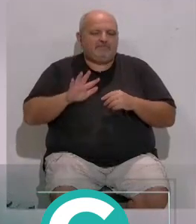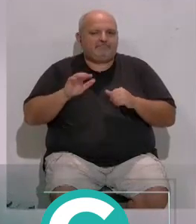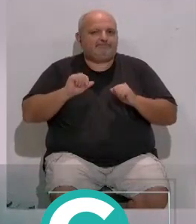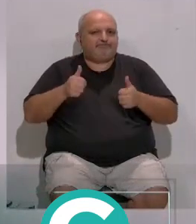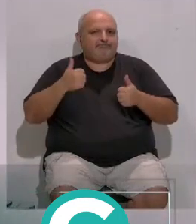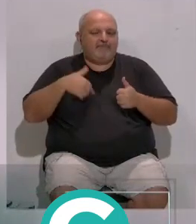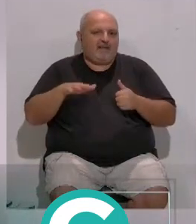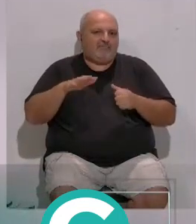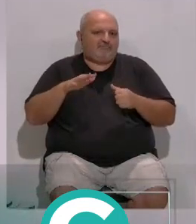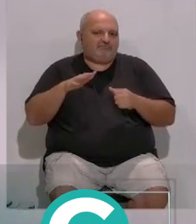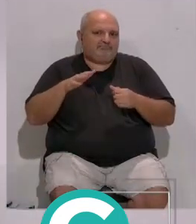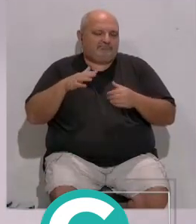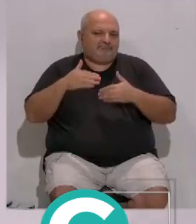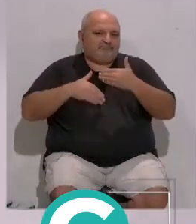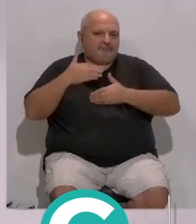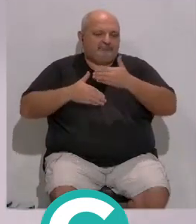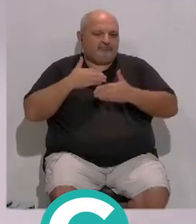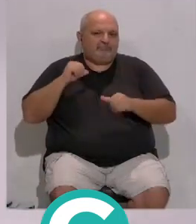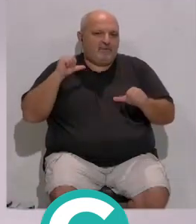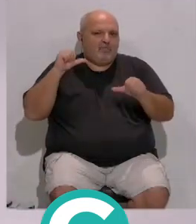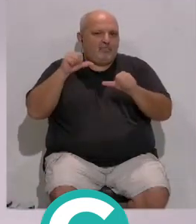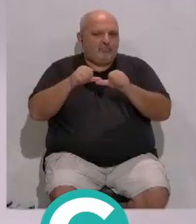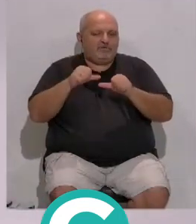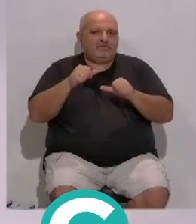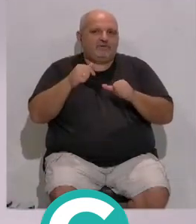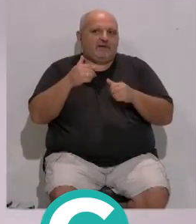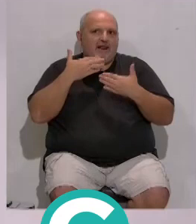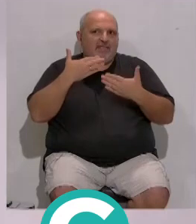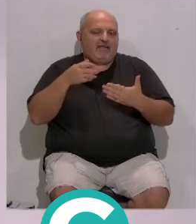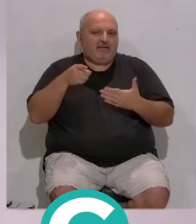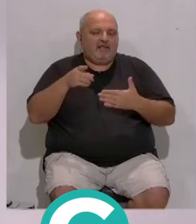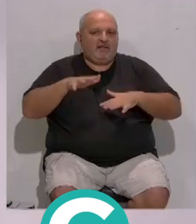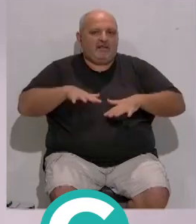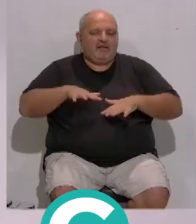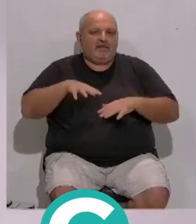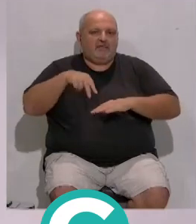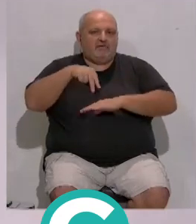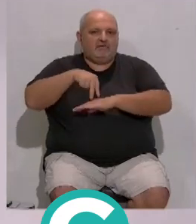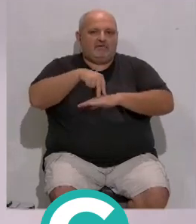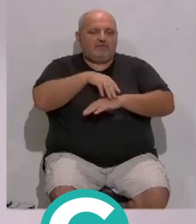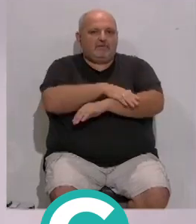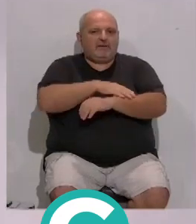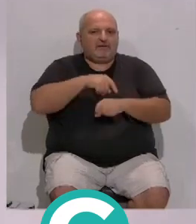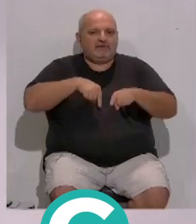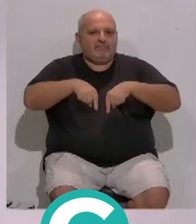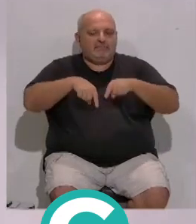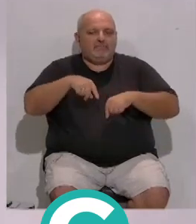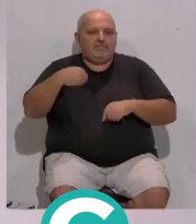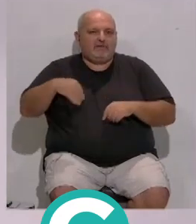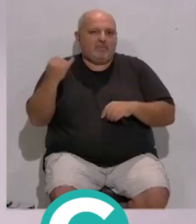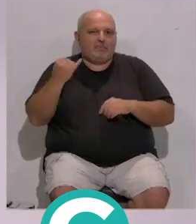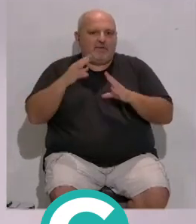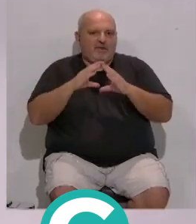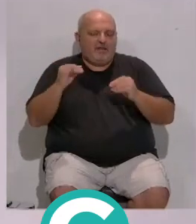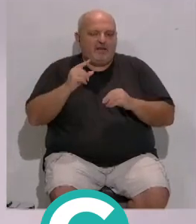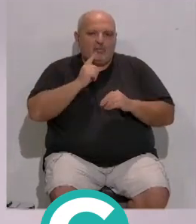puesta de largo de este transporte metropolitano... ...ha estado presente, han estado presentes... ...la ministra de Transporte y el presidente... ...de la Junta